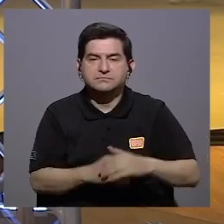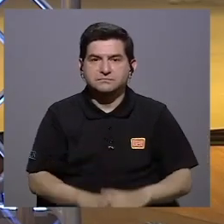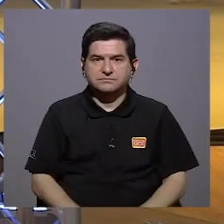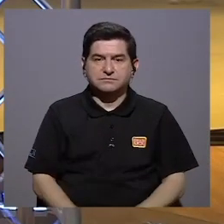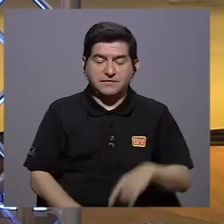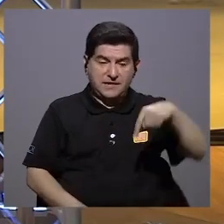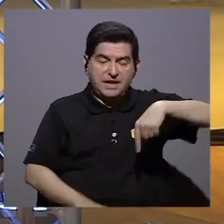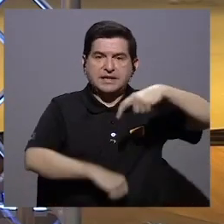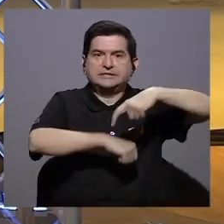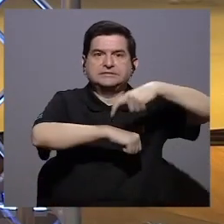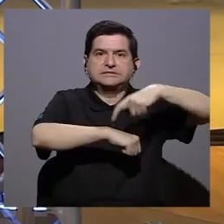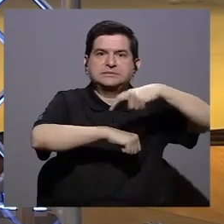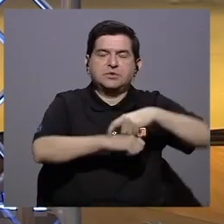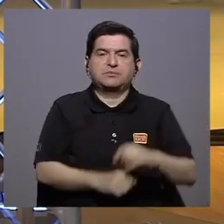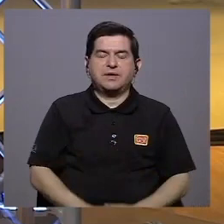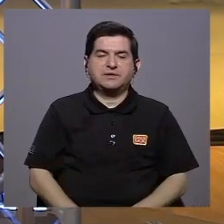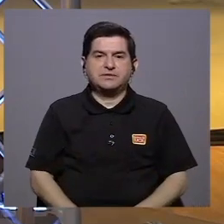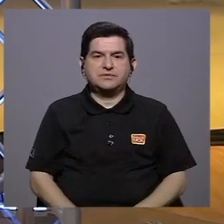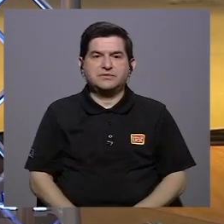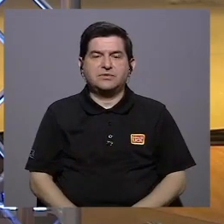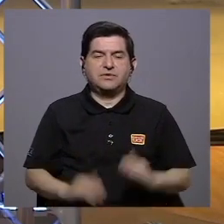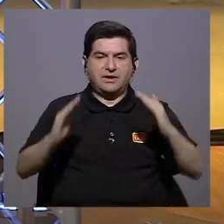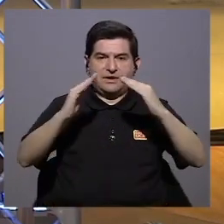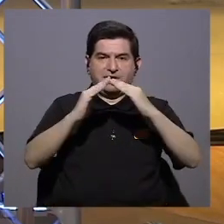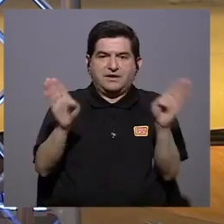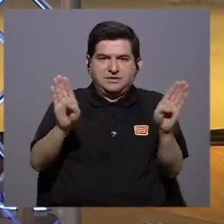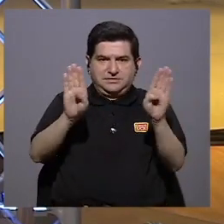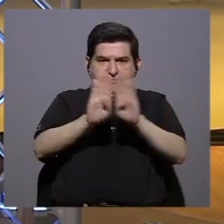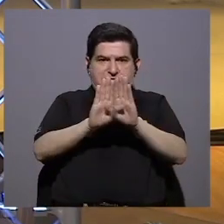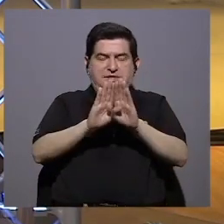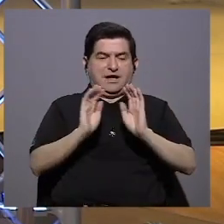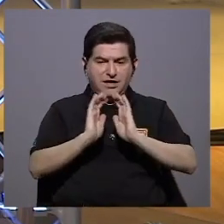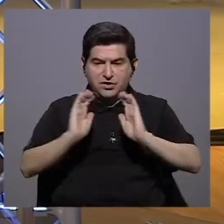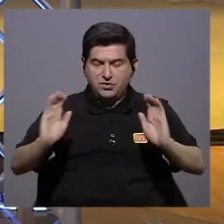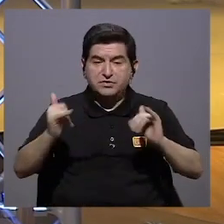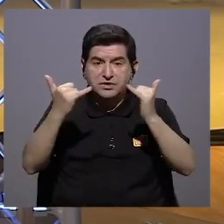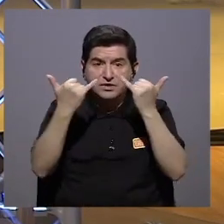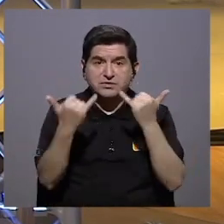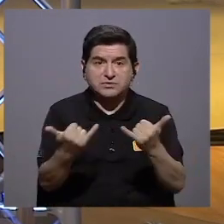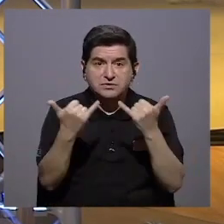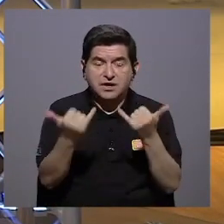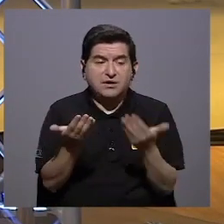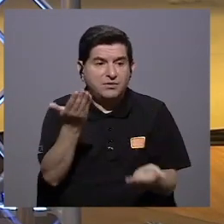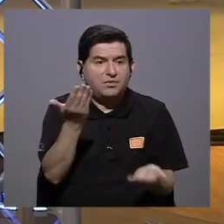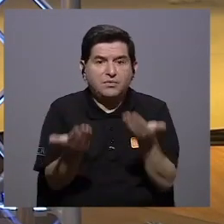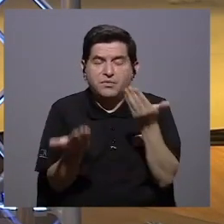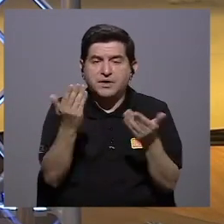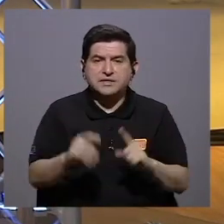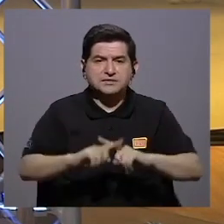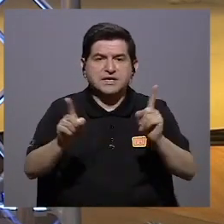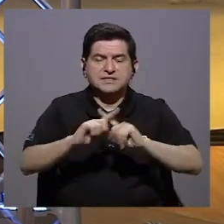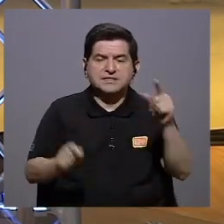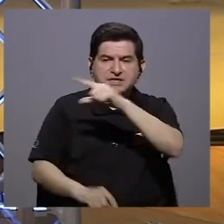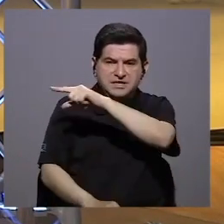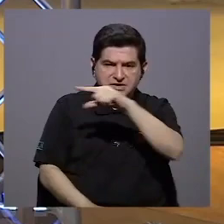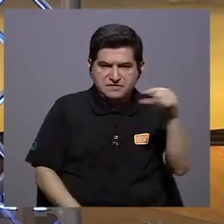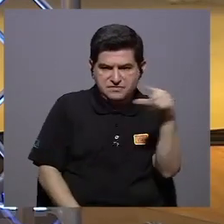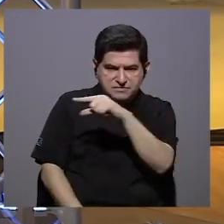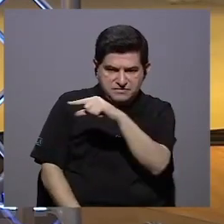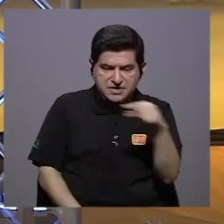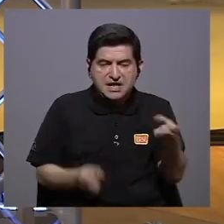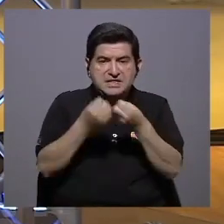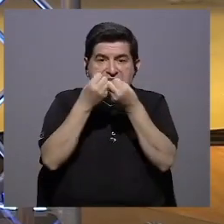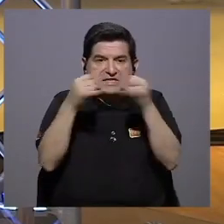este momento en el que el confinamiento obliga que muchos de los niños hayan pasado, inclusive varias semanas,